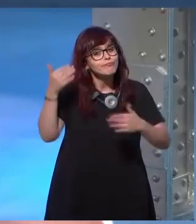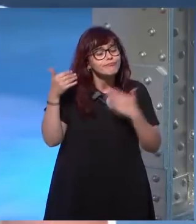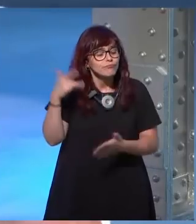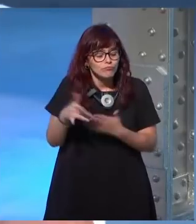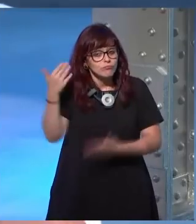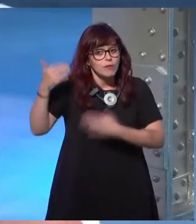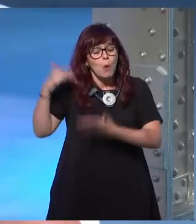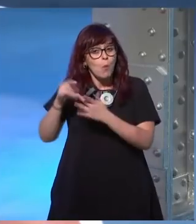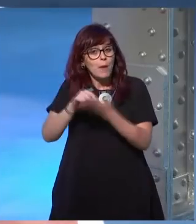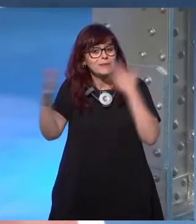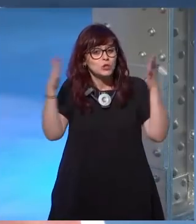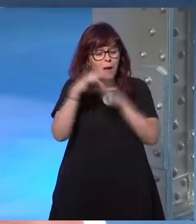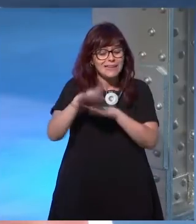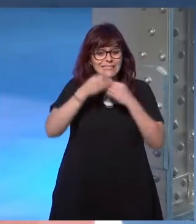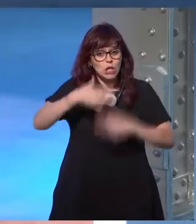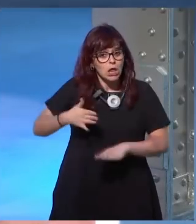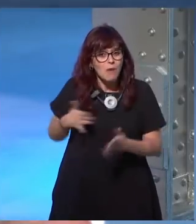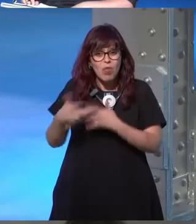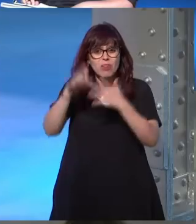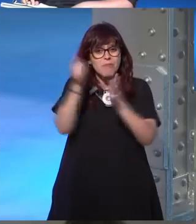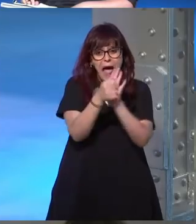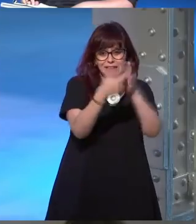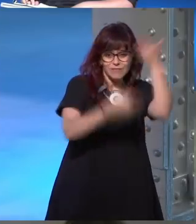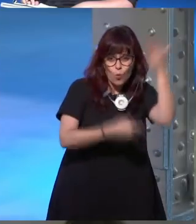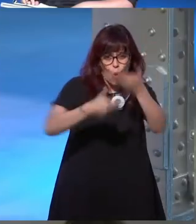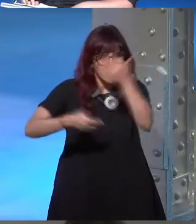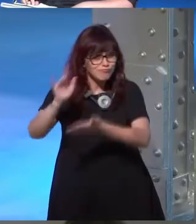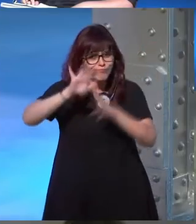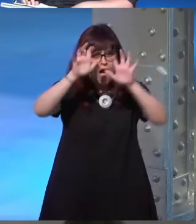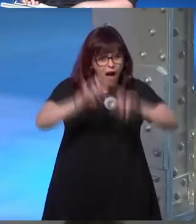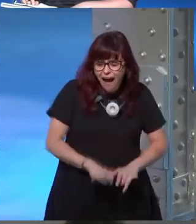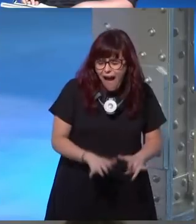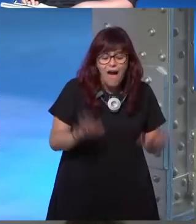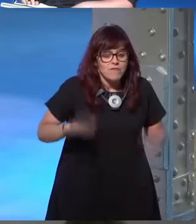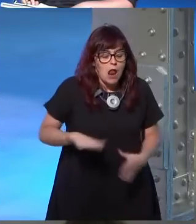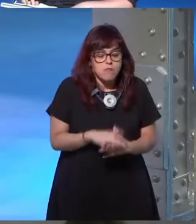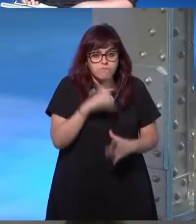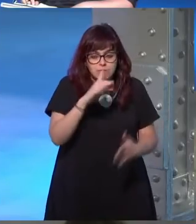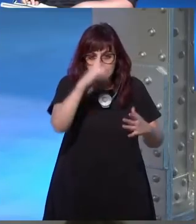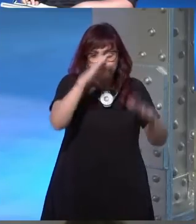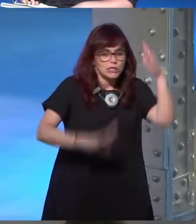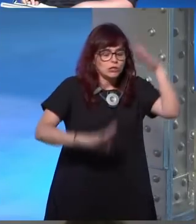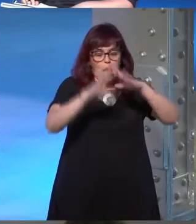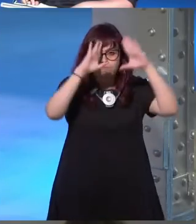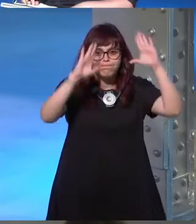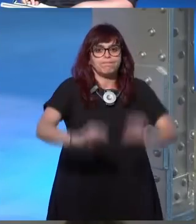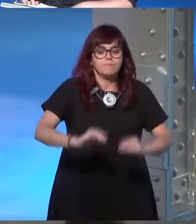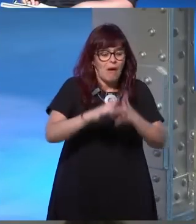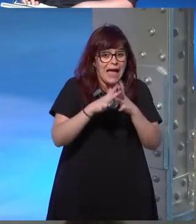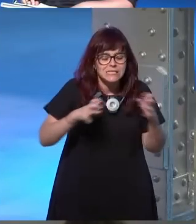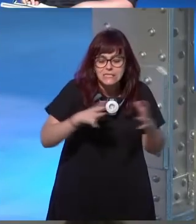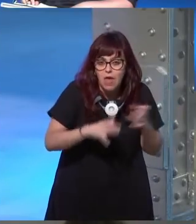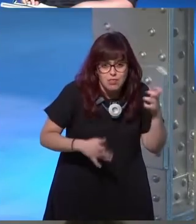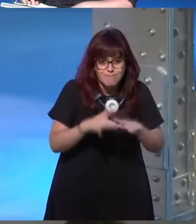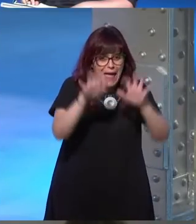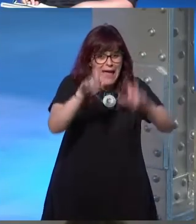un momento de mi carrera en que tenía que escribir un montón de artículos y me encontré realmente paralizada congelada por la ansiedad